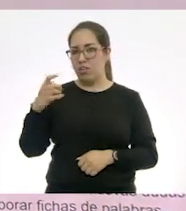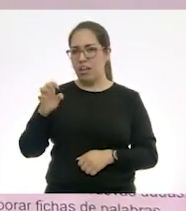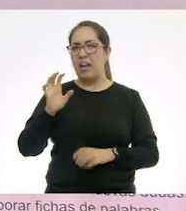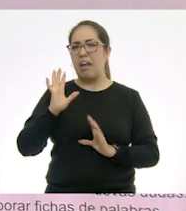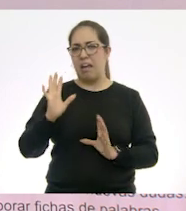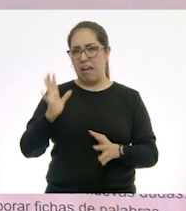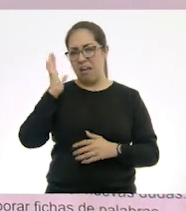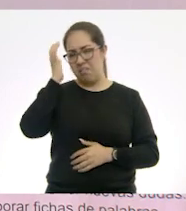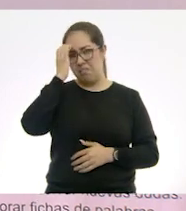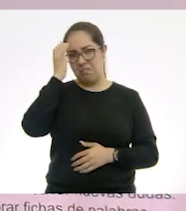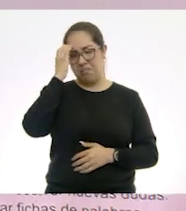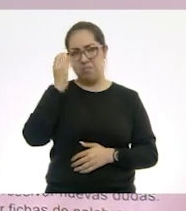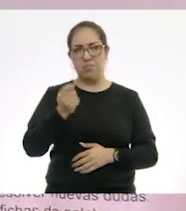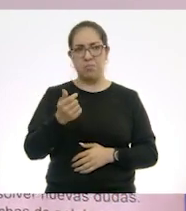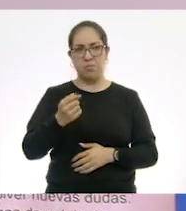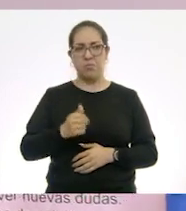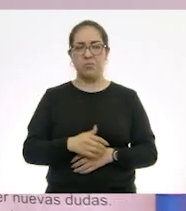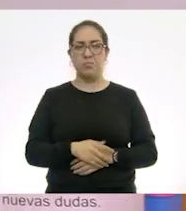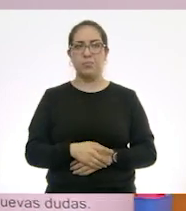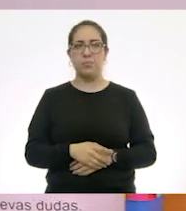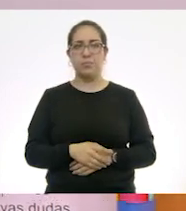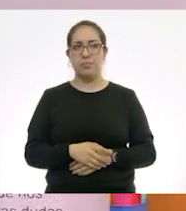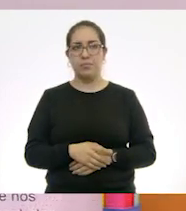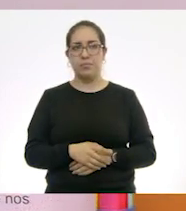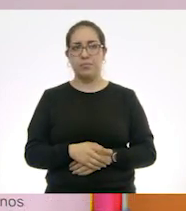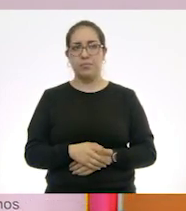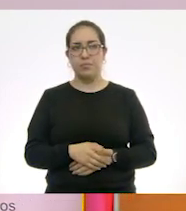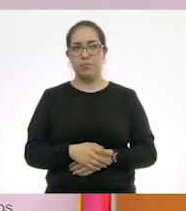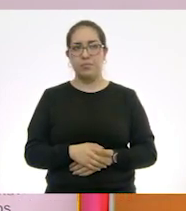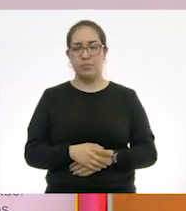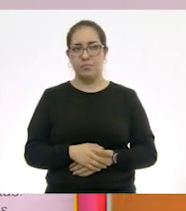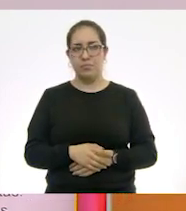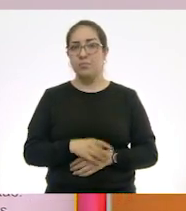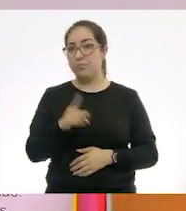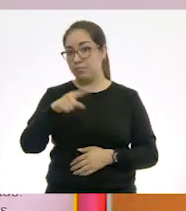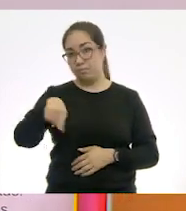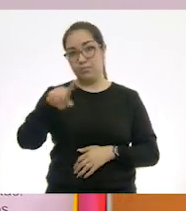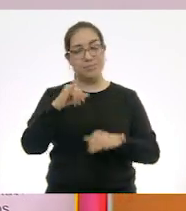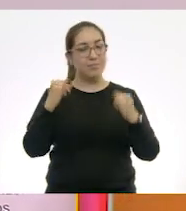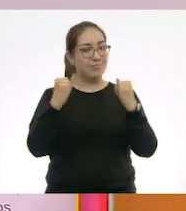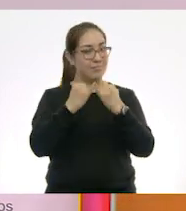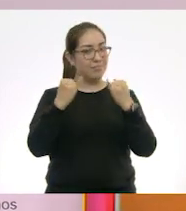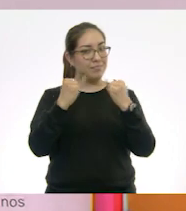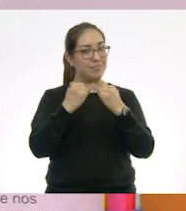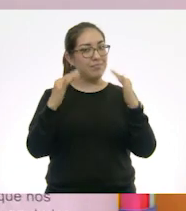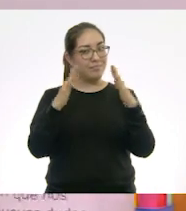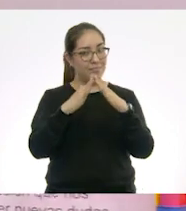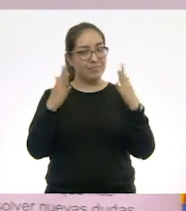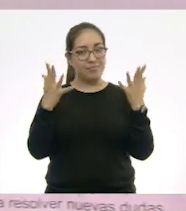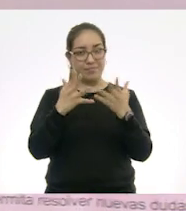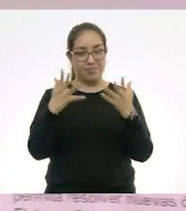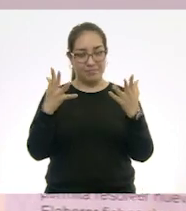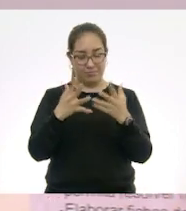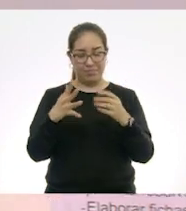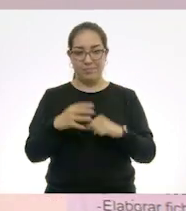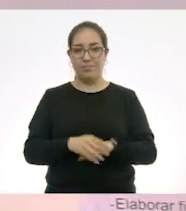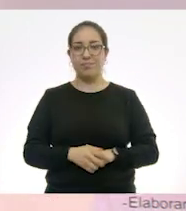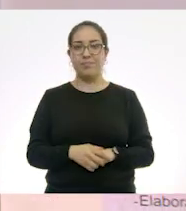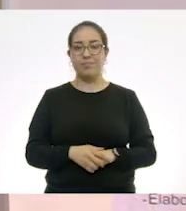Y vamos a analizar. Ustedes también lo tienen que hacer en casa después de escoger su tema. Ahora,